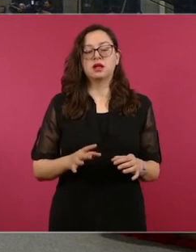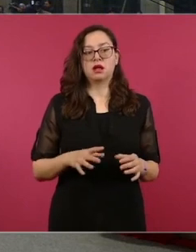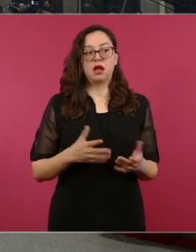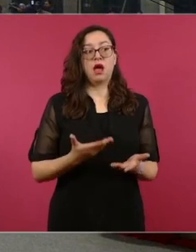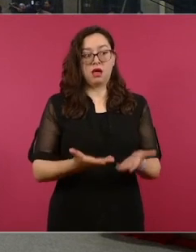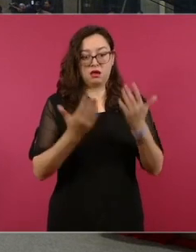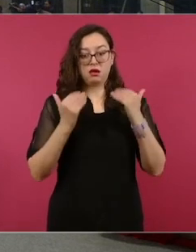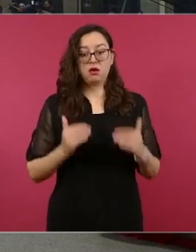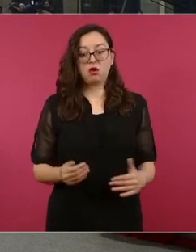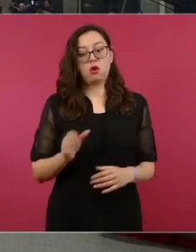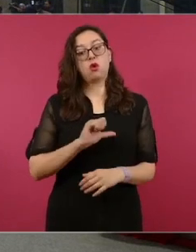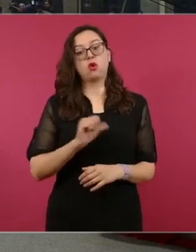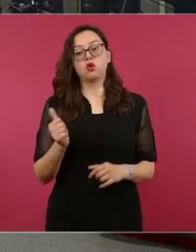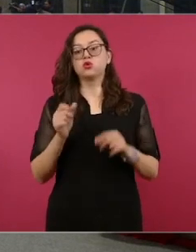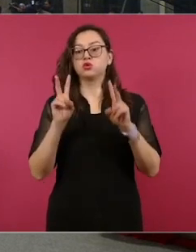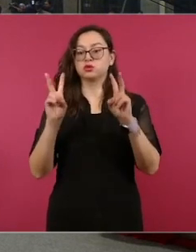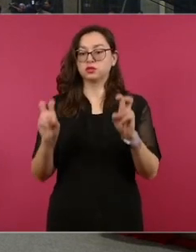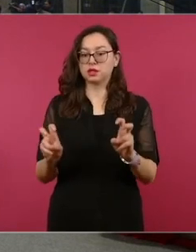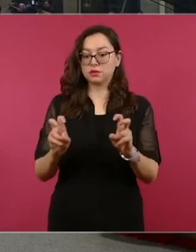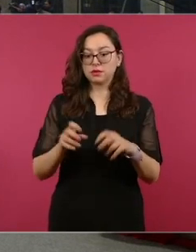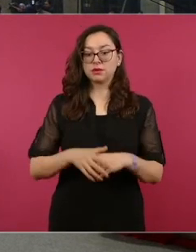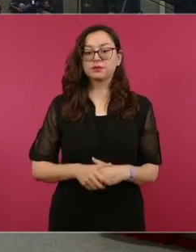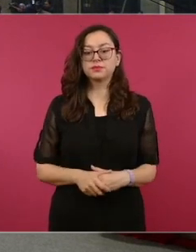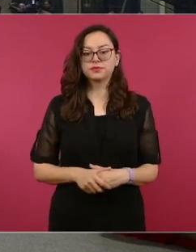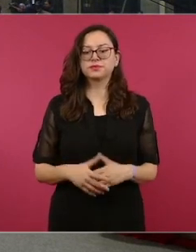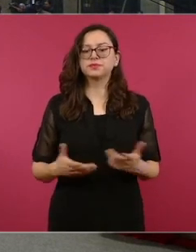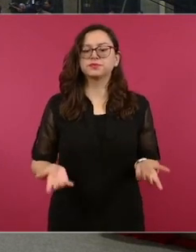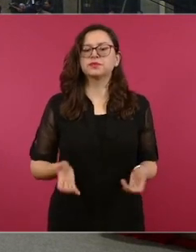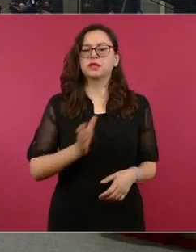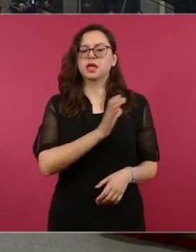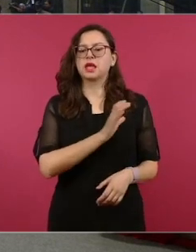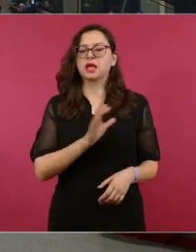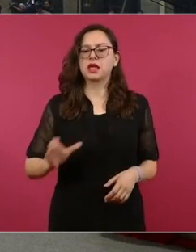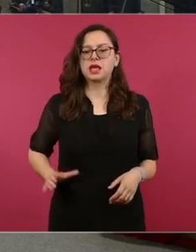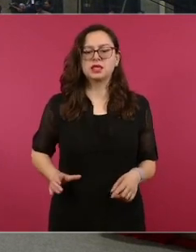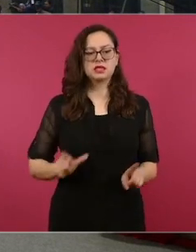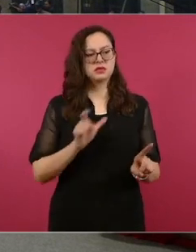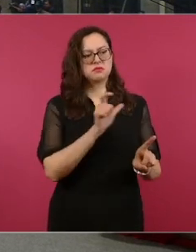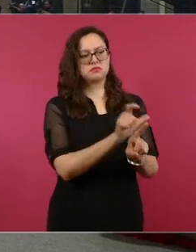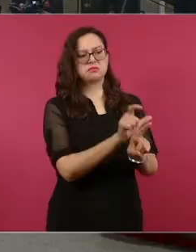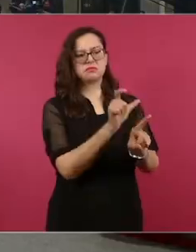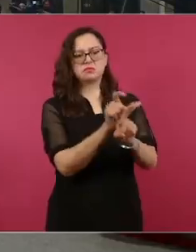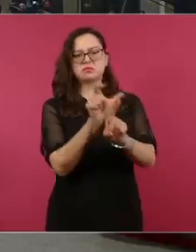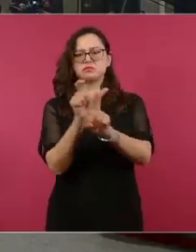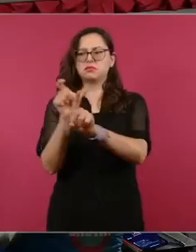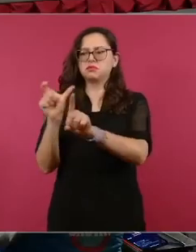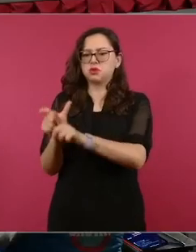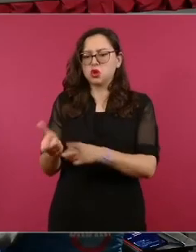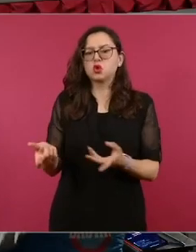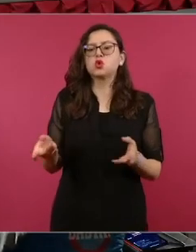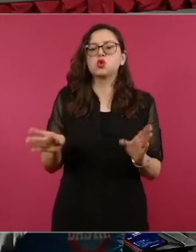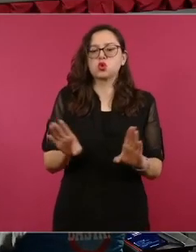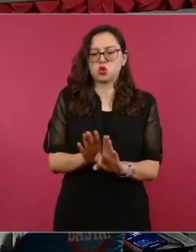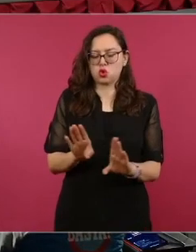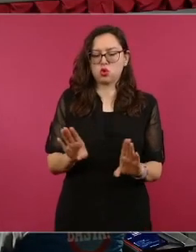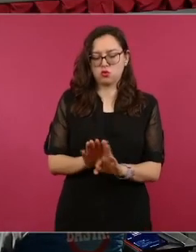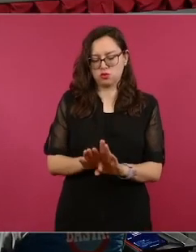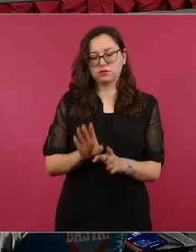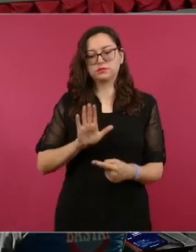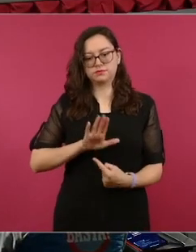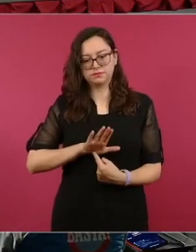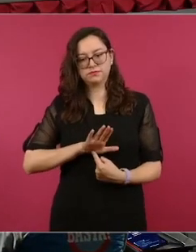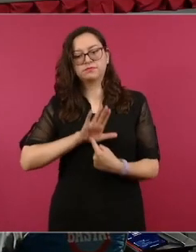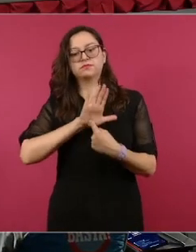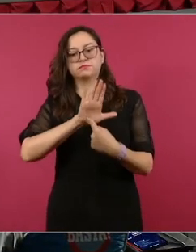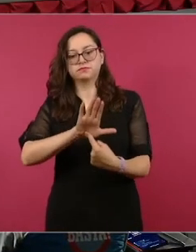ahora vamos a presentar el esquema de protección a candidatos, como fue su instrucción. En el gobierno que encabeza el presidente